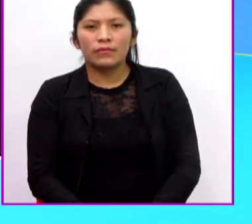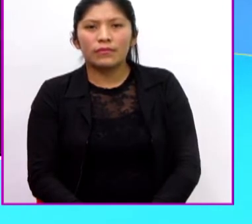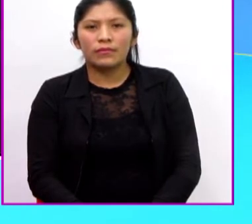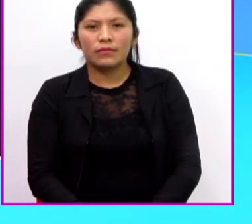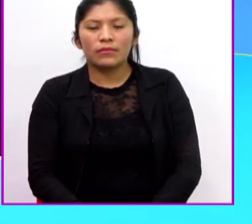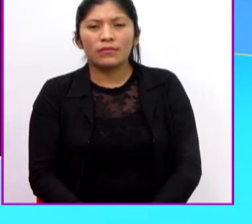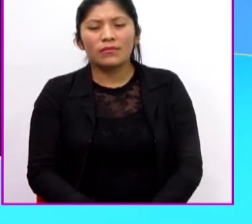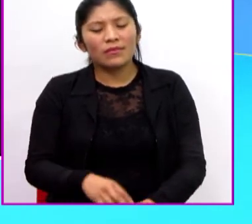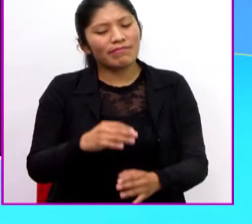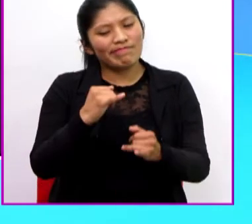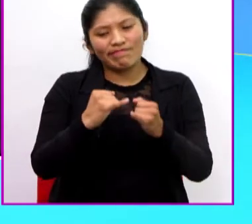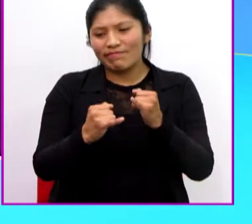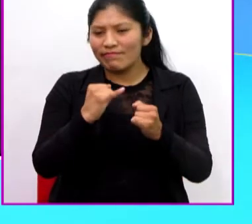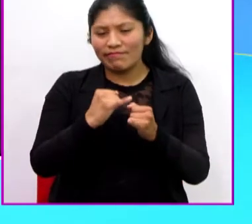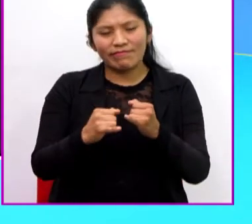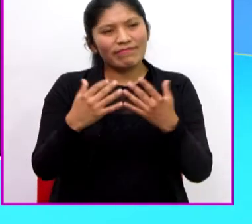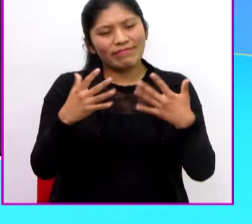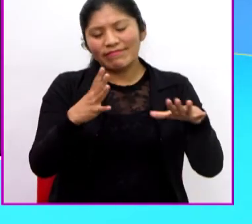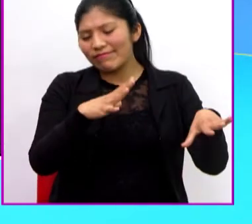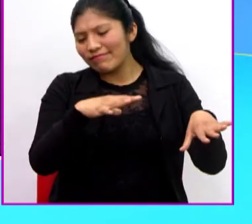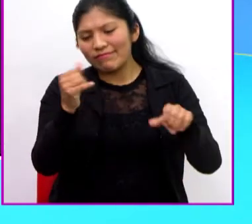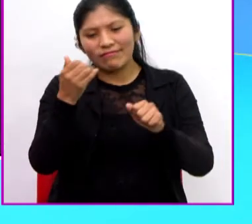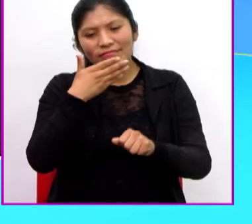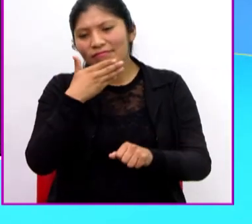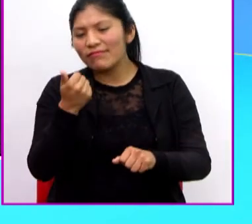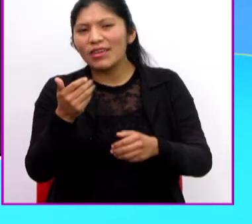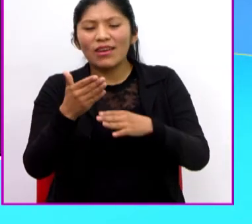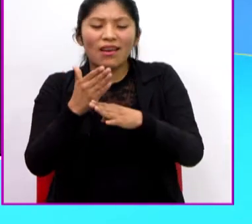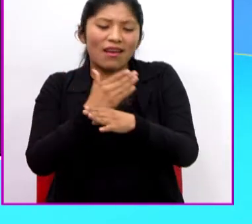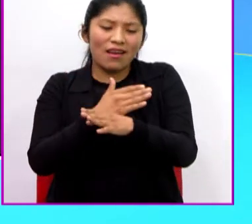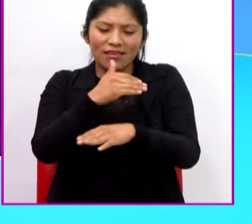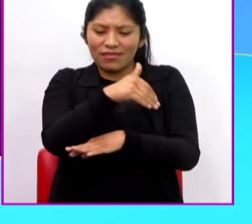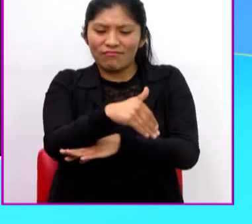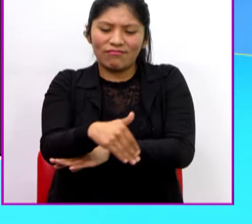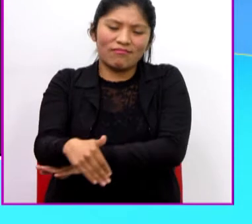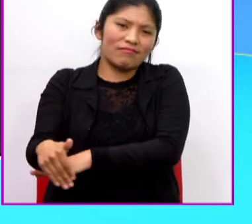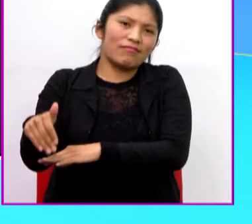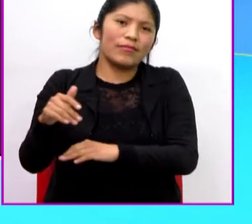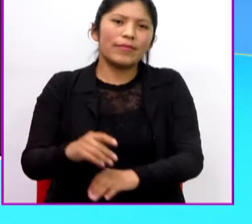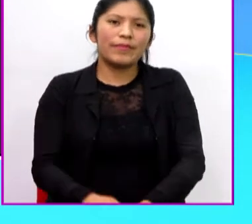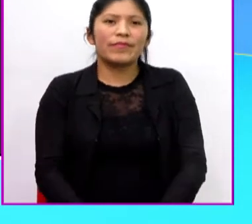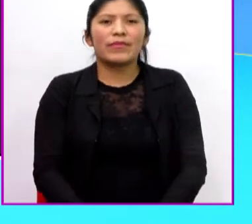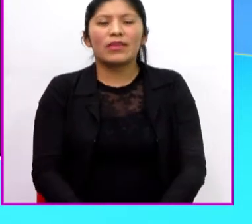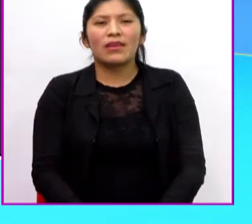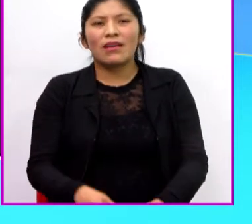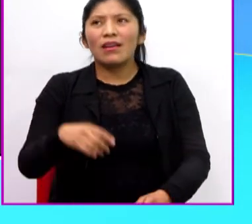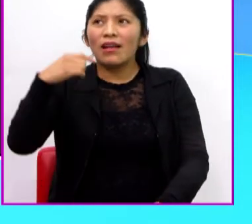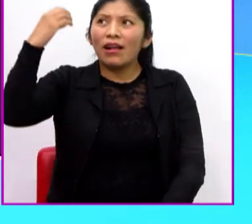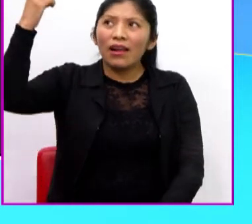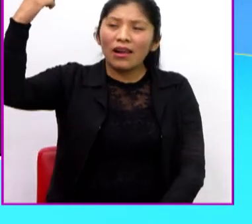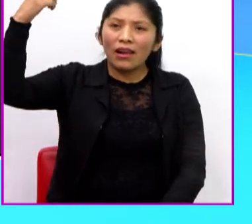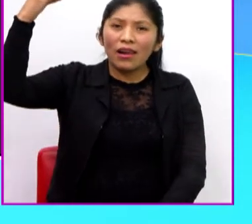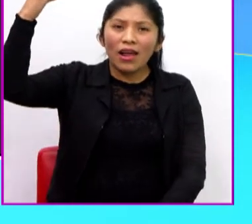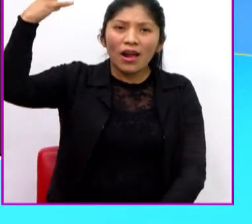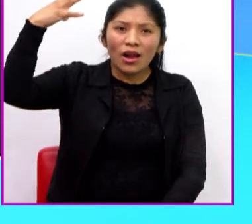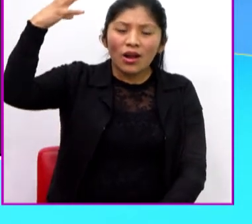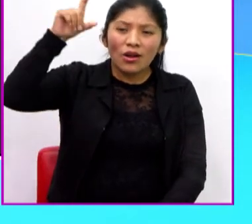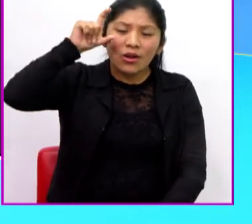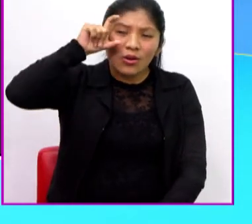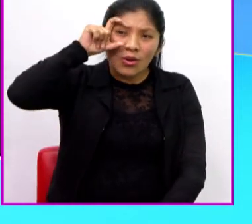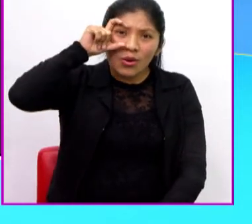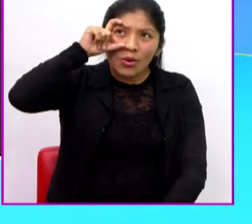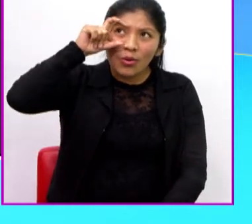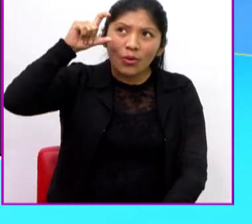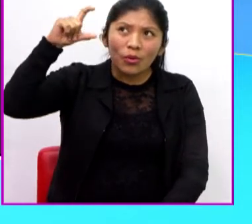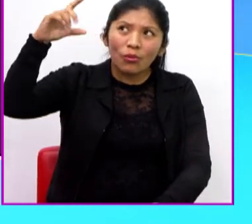Eran las últimas. Vámonos antes de que se haga muy tarde. ¡Ay, luna llena! Tratamos de ayudar